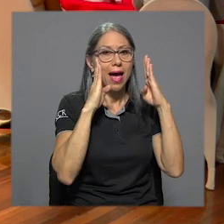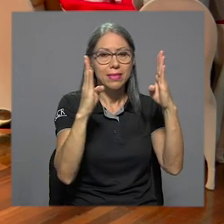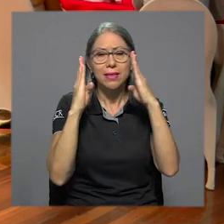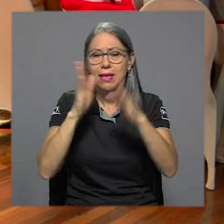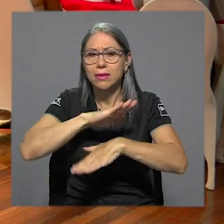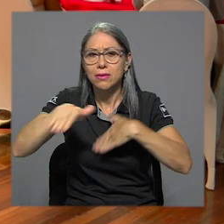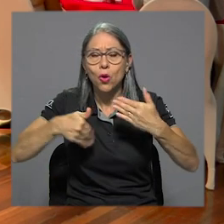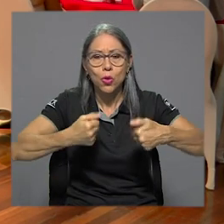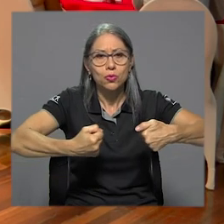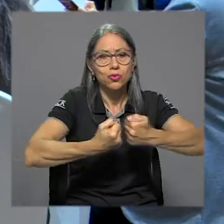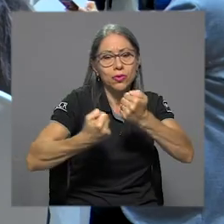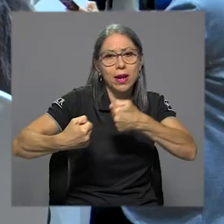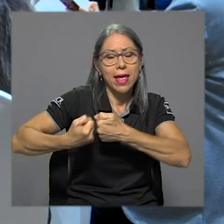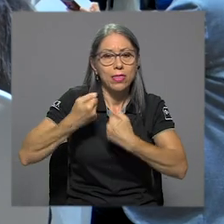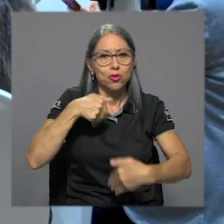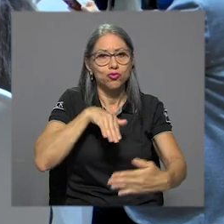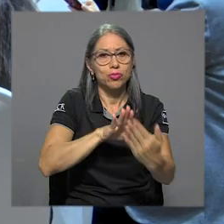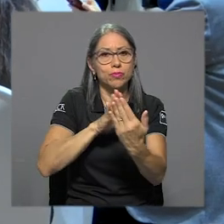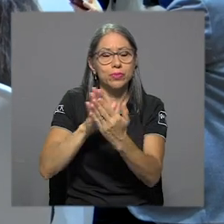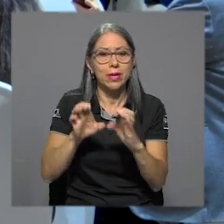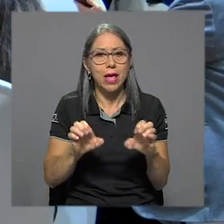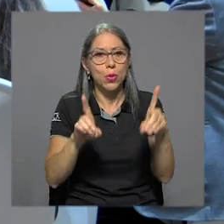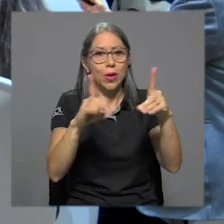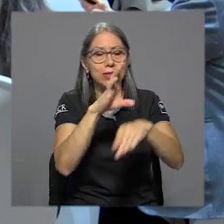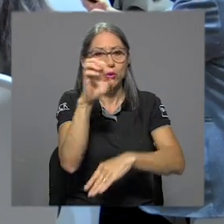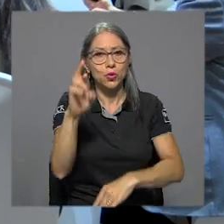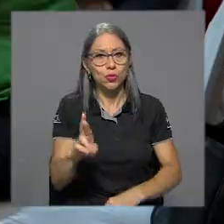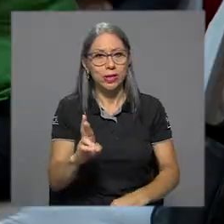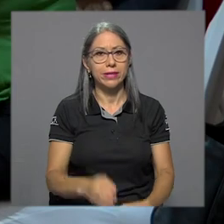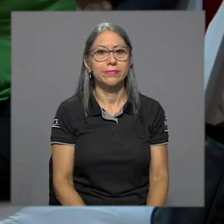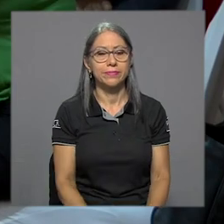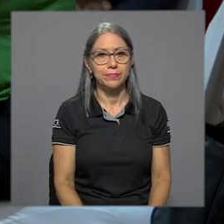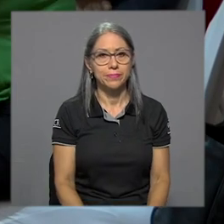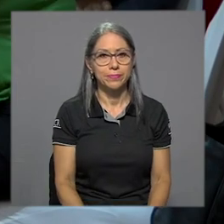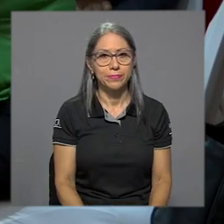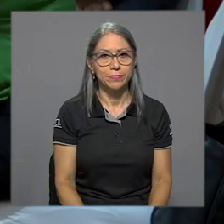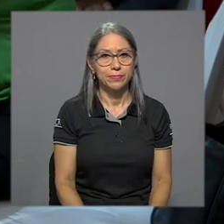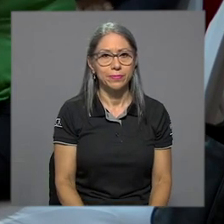tenemos atender todos los retos y desafíos de la educación costarricense.